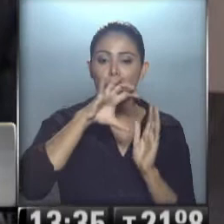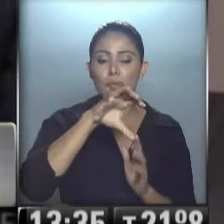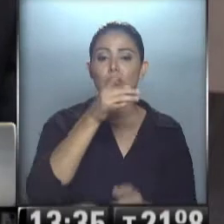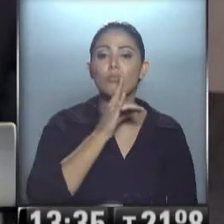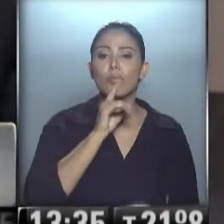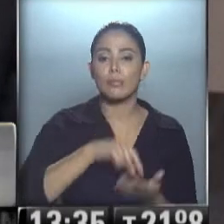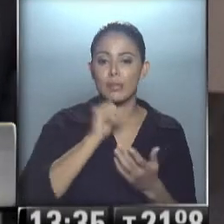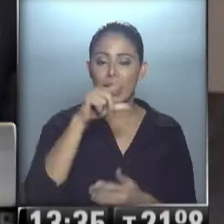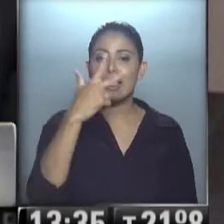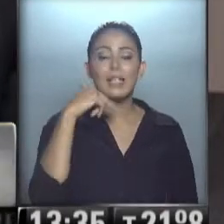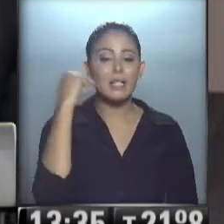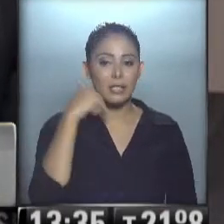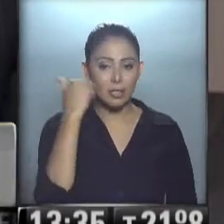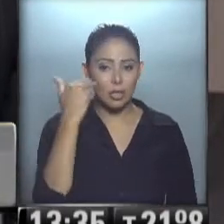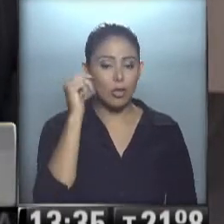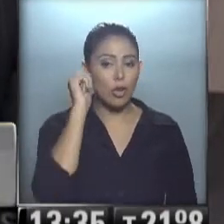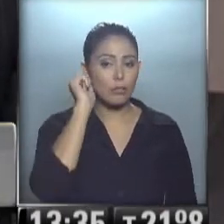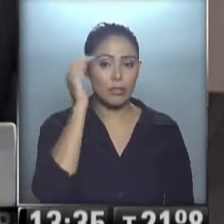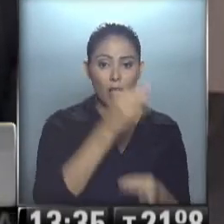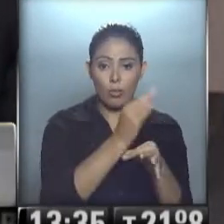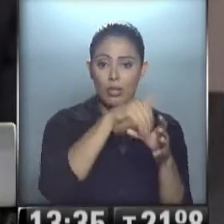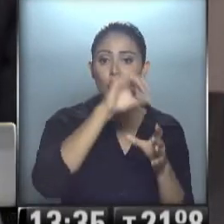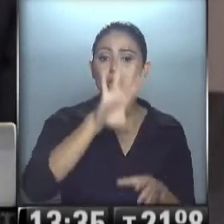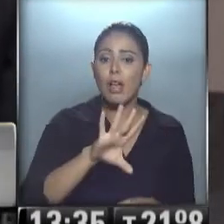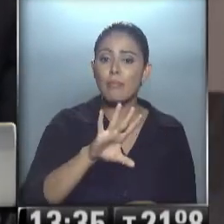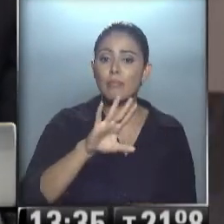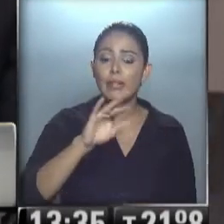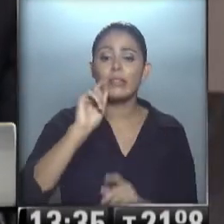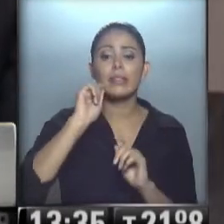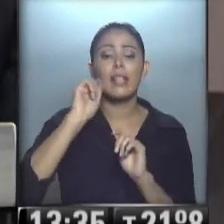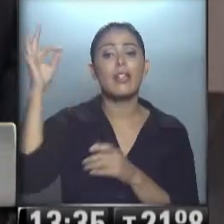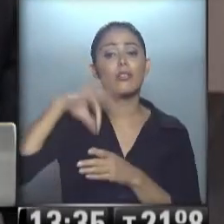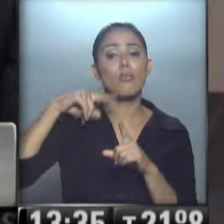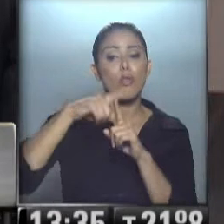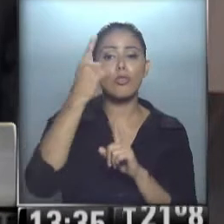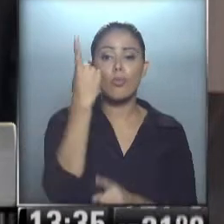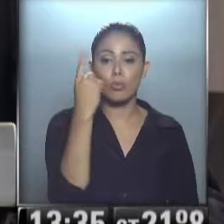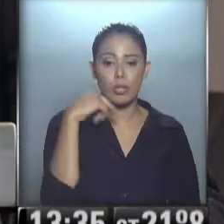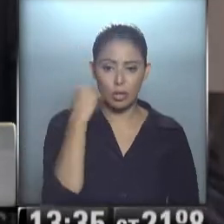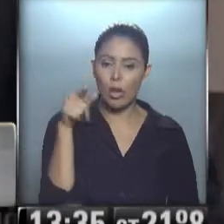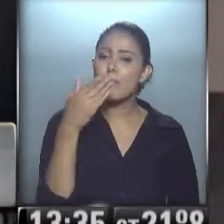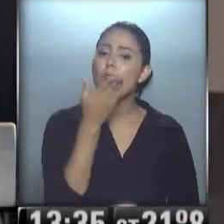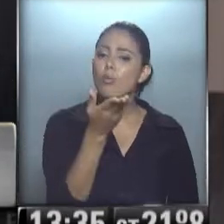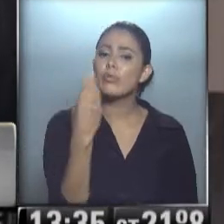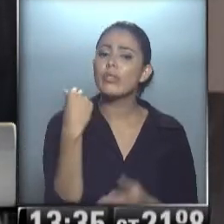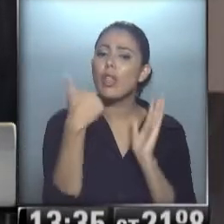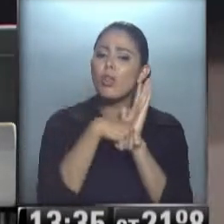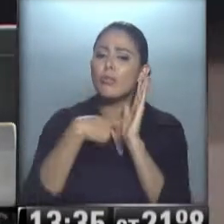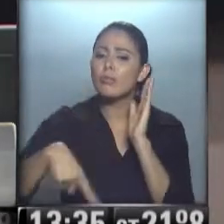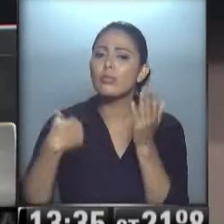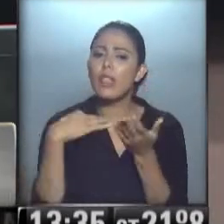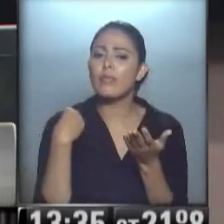Tucumán, tiene tres hijos en edad escolar y solo está percibiendo asignaciones por uno solo. Pregunta, ¿qué documentación tiene que presentar?